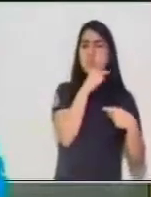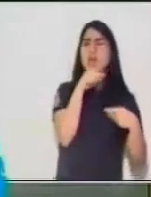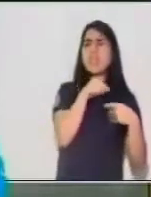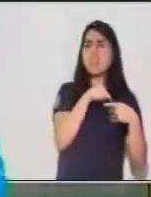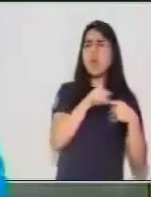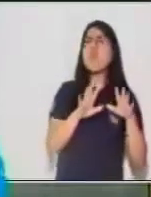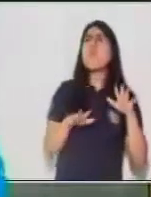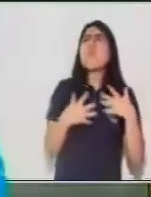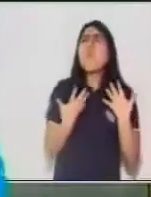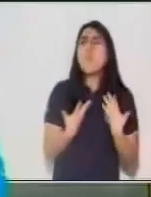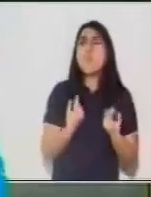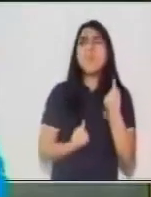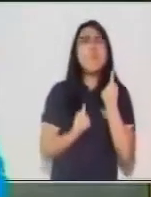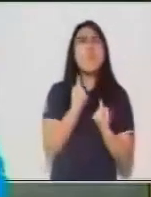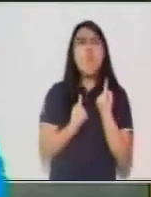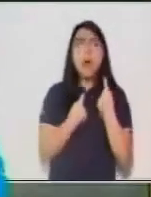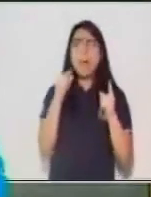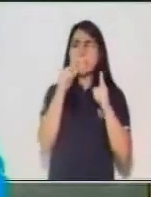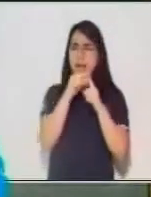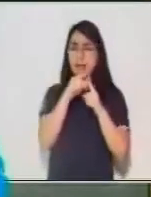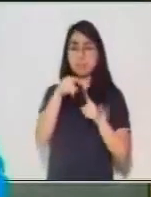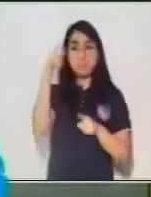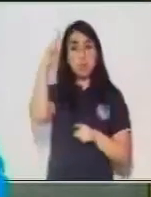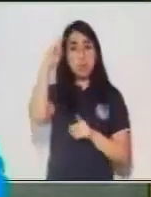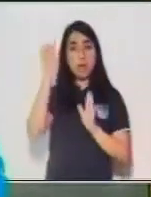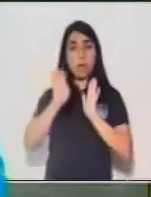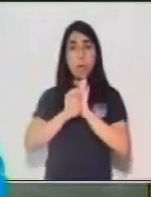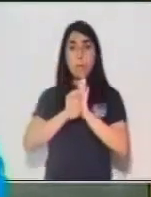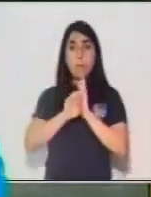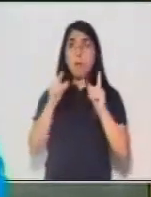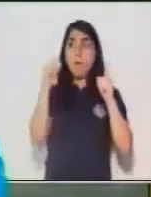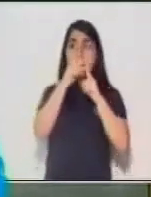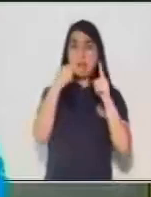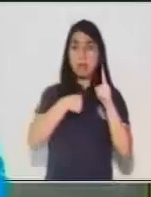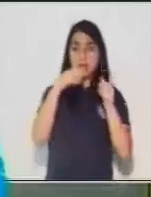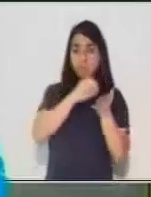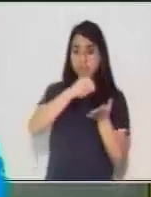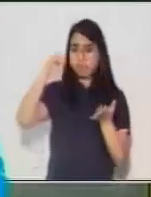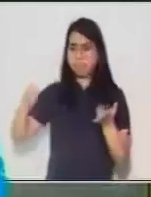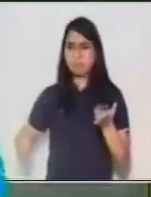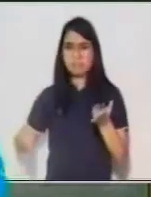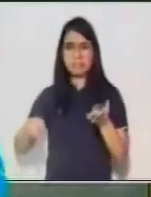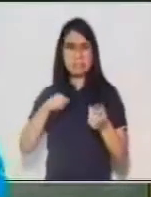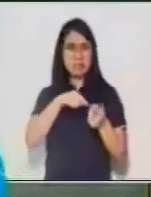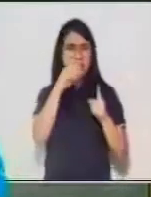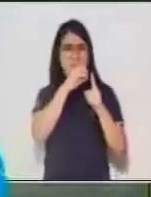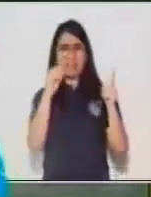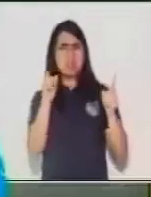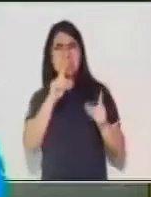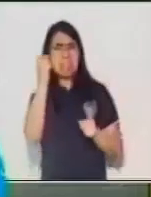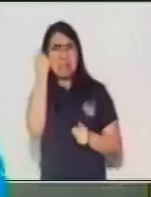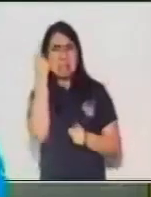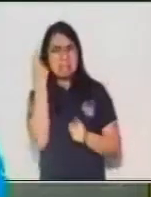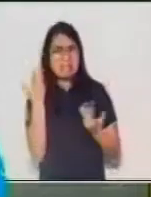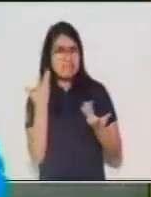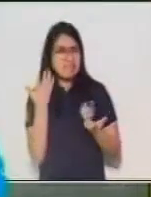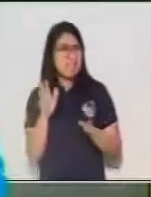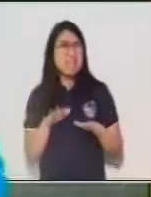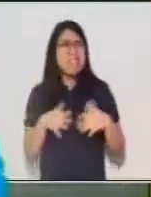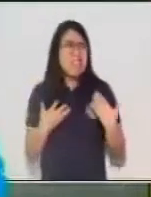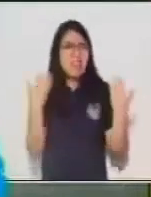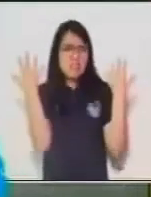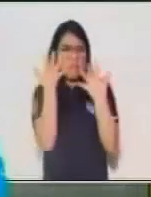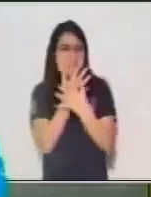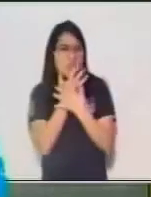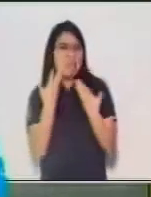Recuerda que la palabra más importante es aquella que si la quitamos, el sujeto pierde sentido. Los calurosos del verano. ¿Tendrá sentido esa